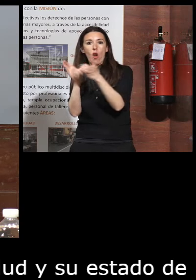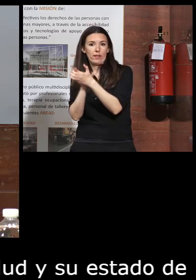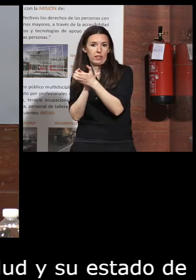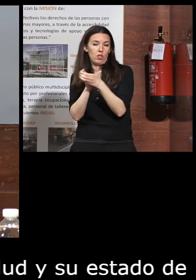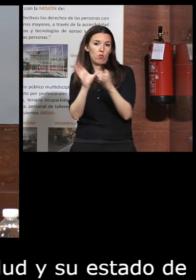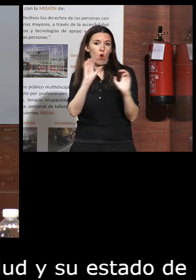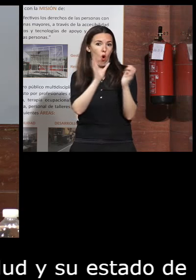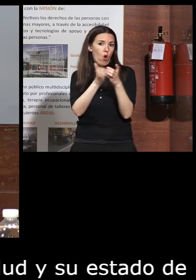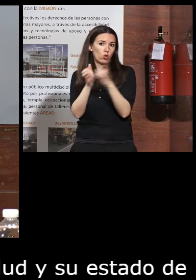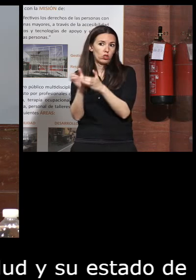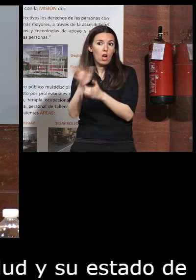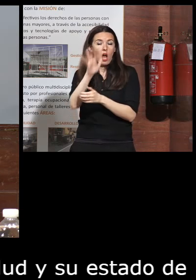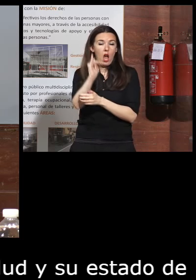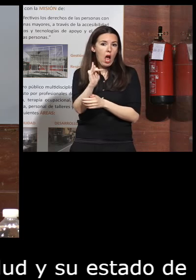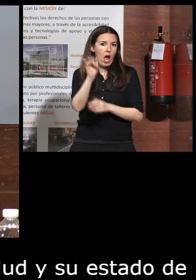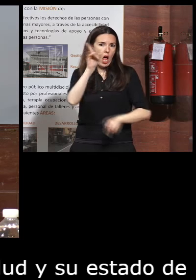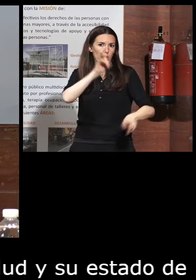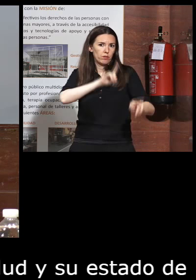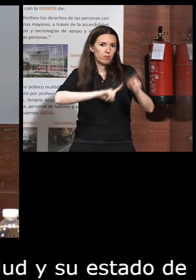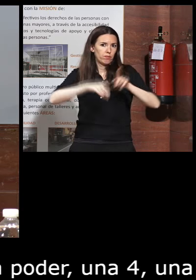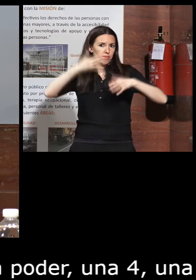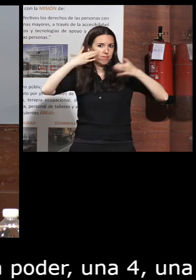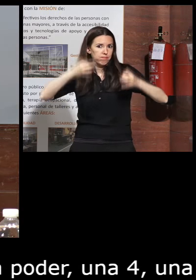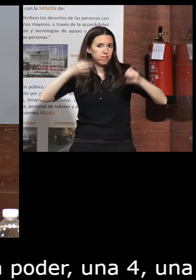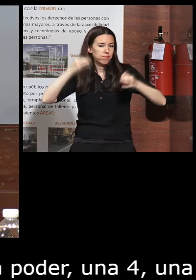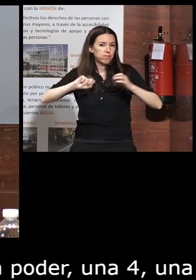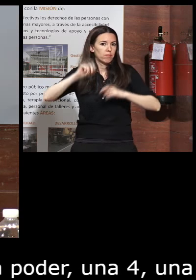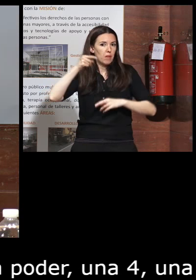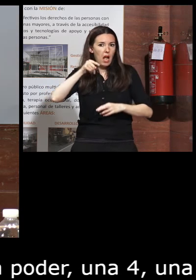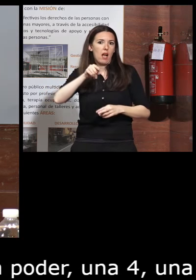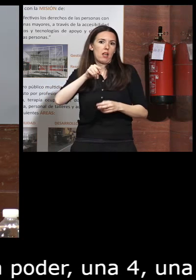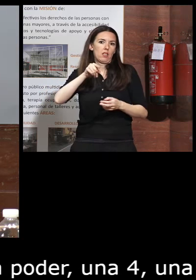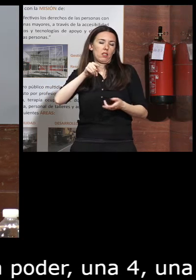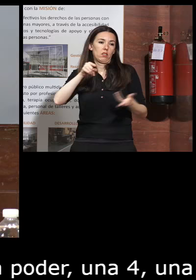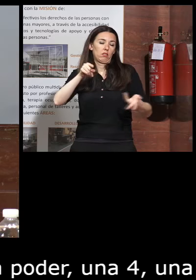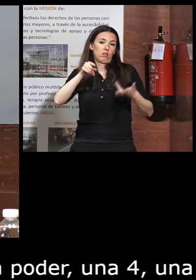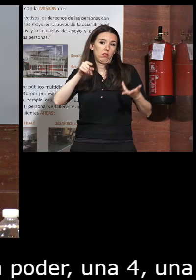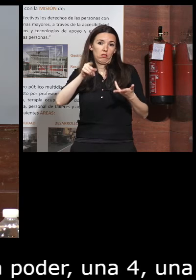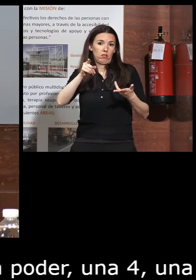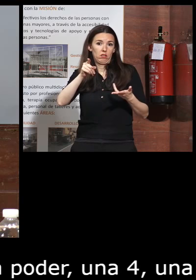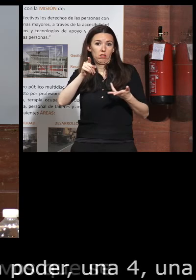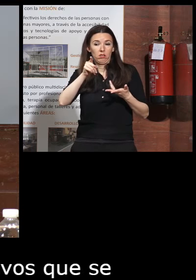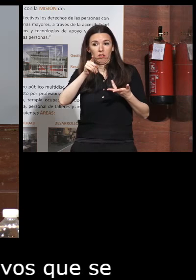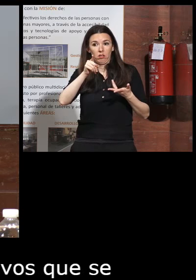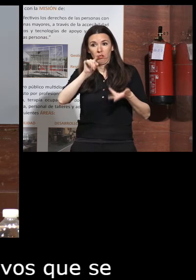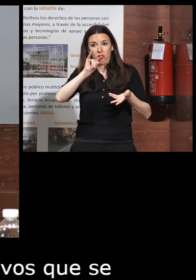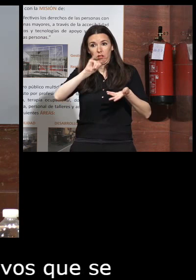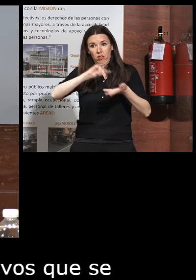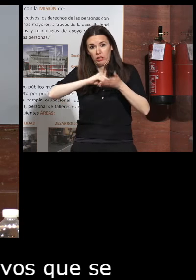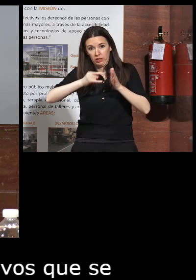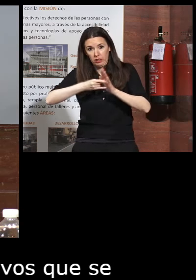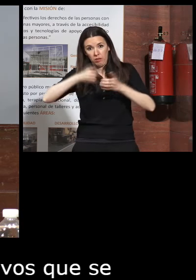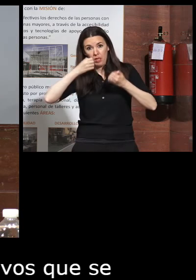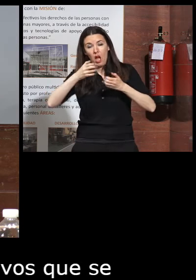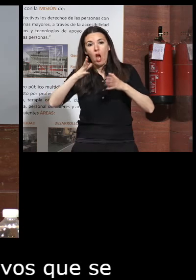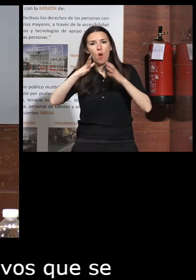con los mayores riesgos de volver a entrar en el sistema sanitario pues